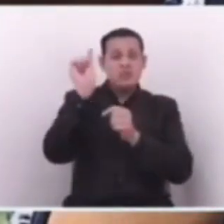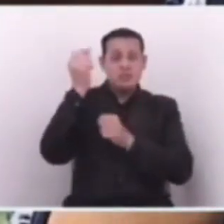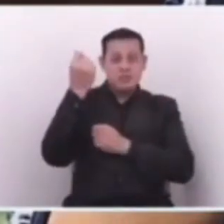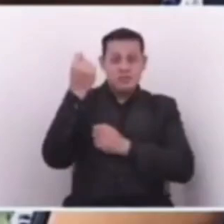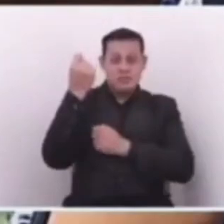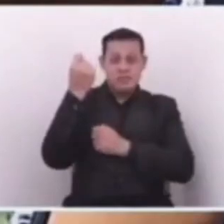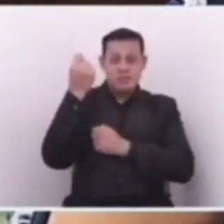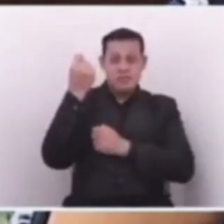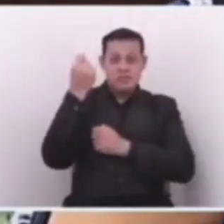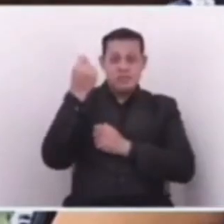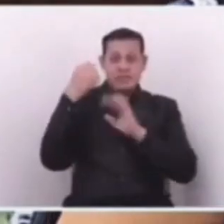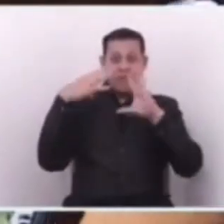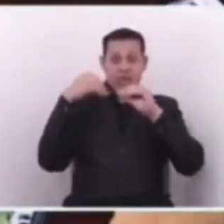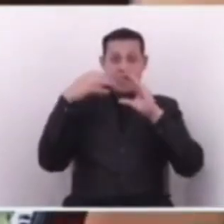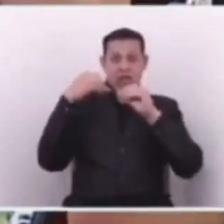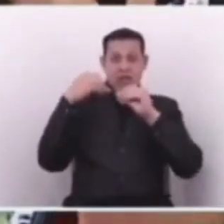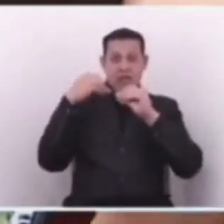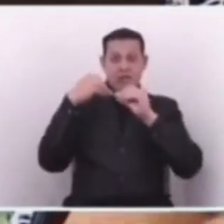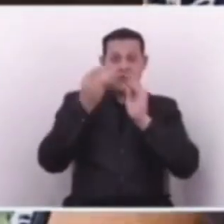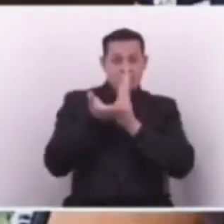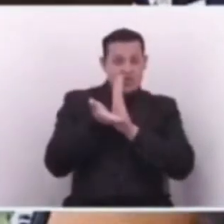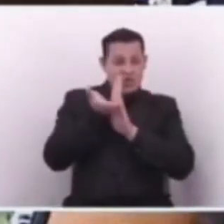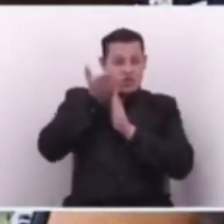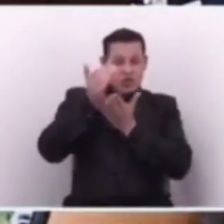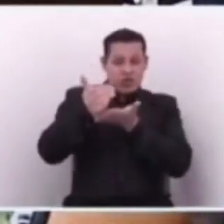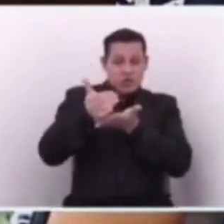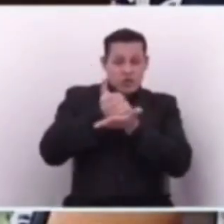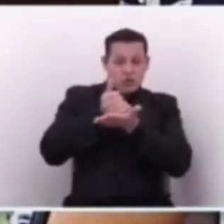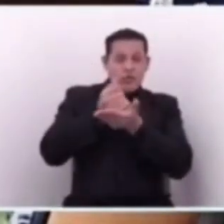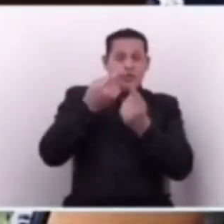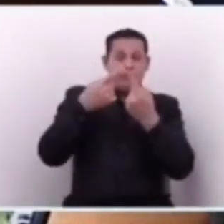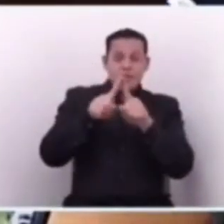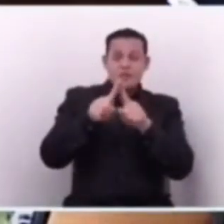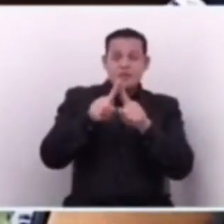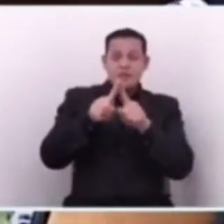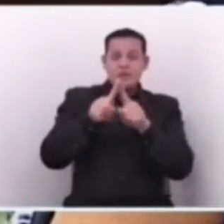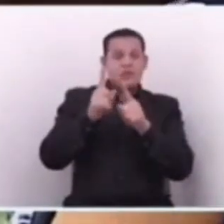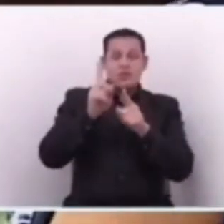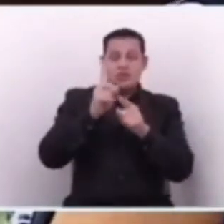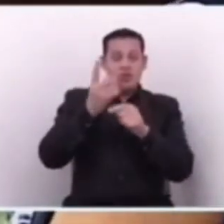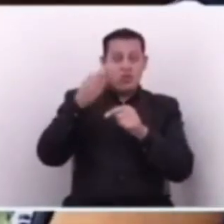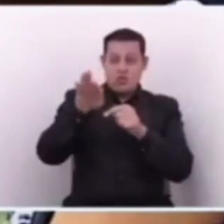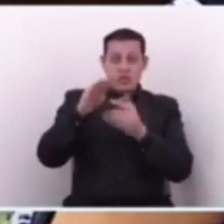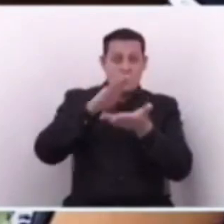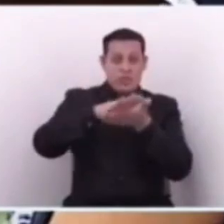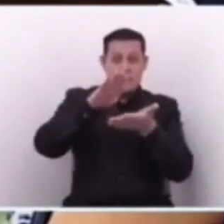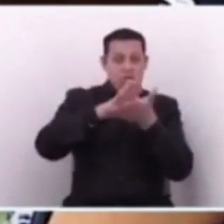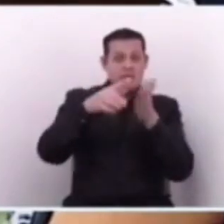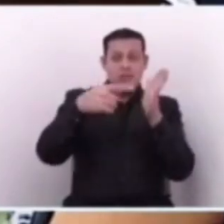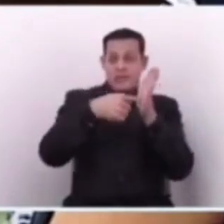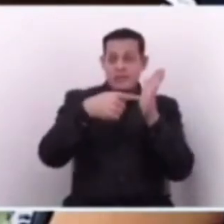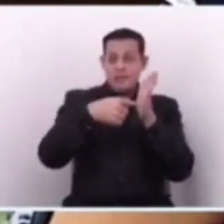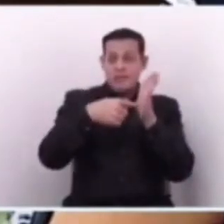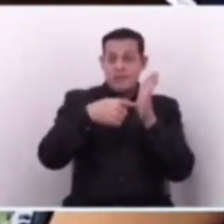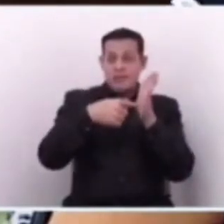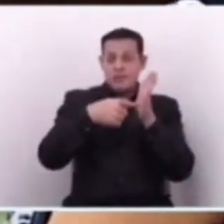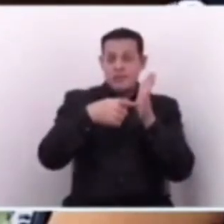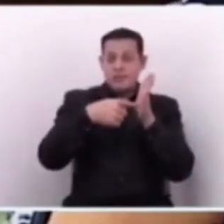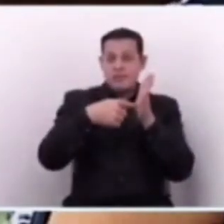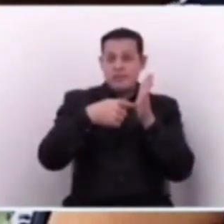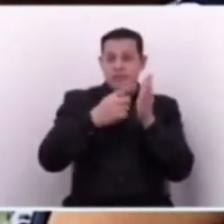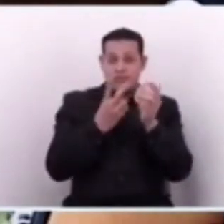préstamos. Hablan de que hay exceso de recaudación, por un lado, pero miren, no lo ocupan para pagar el endeudamiento